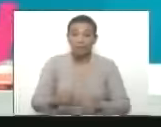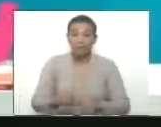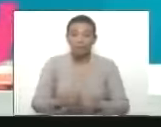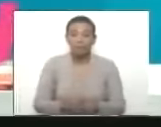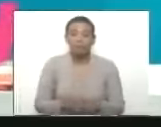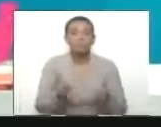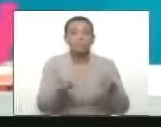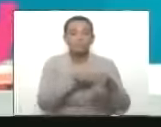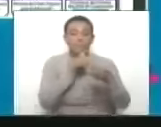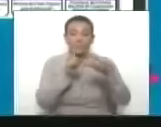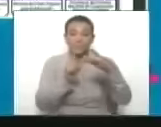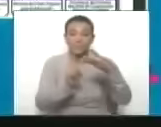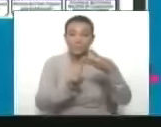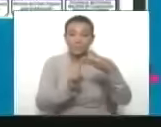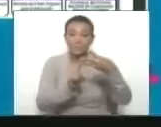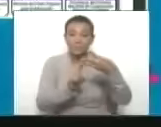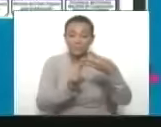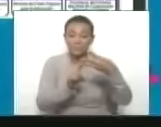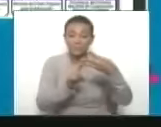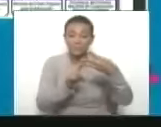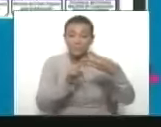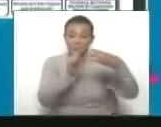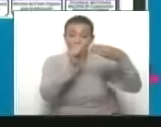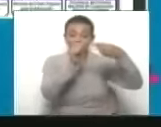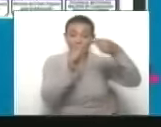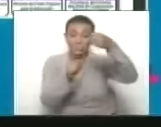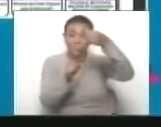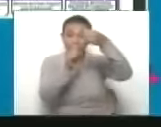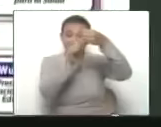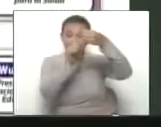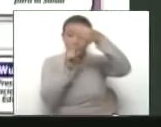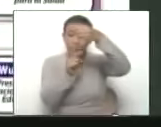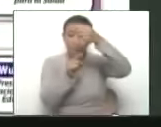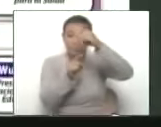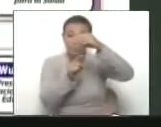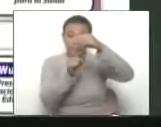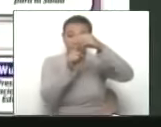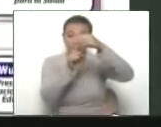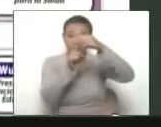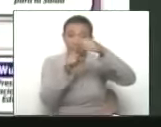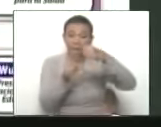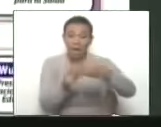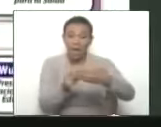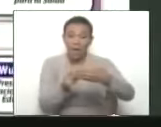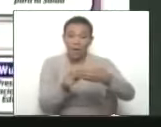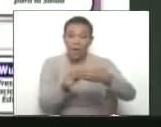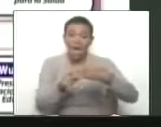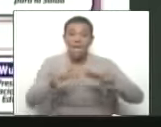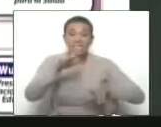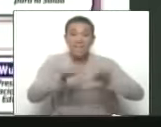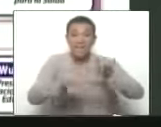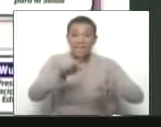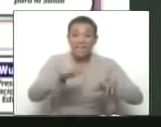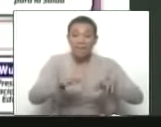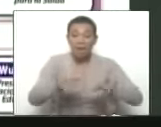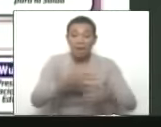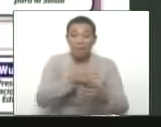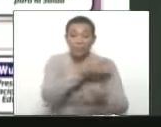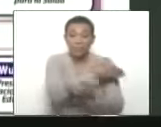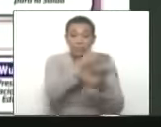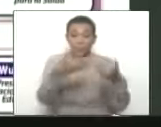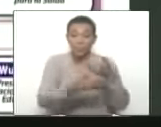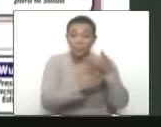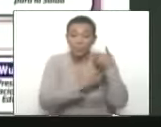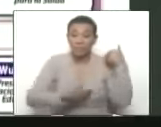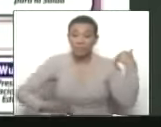Igualmente, en el organigrama, entonces tenemos como secretaria ejecutiva, a la vicepresidenta ejecutiva